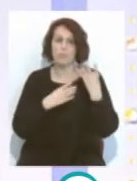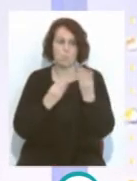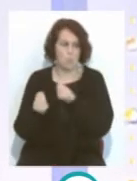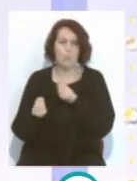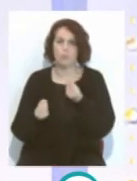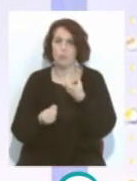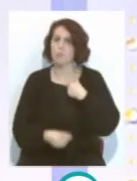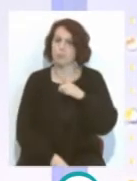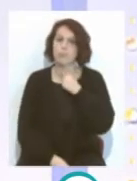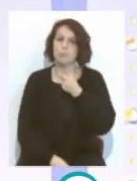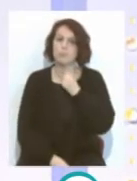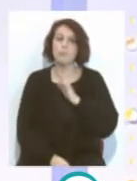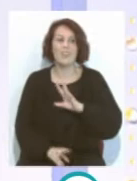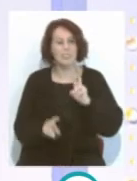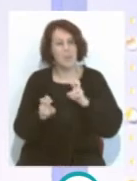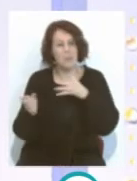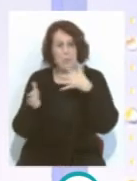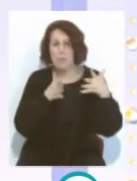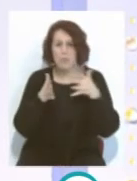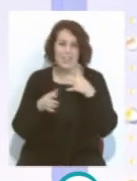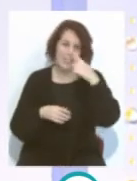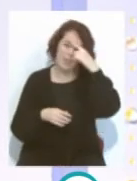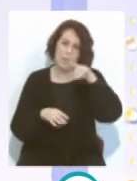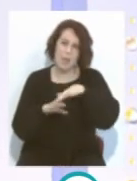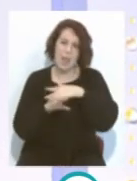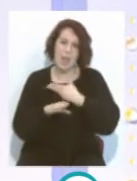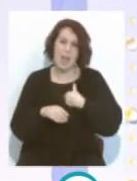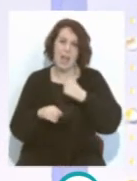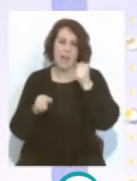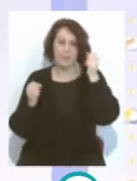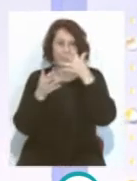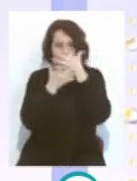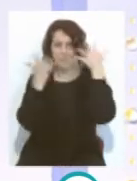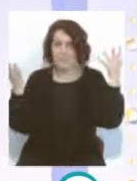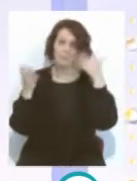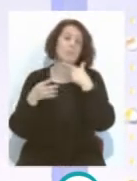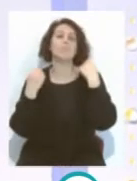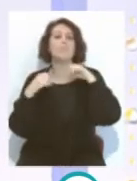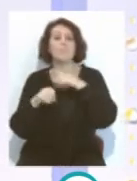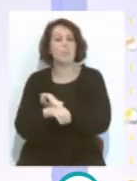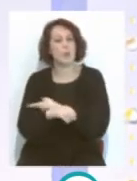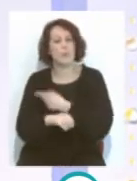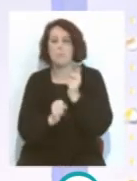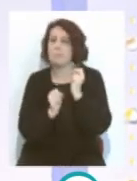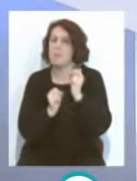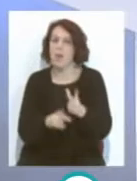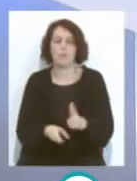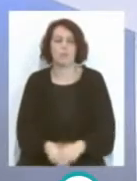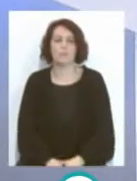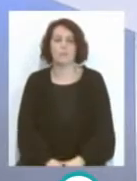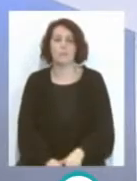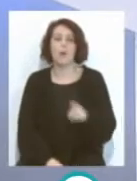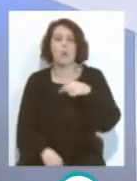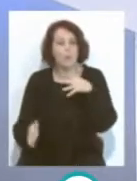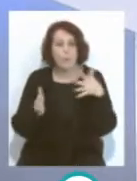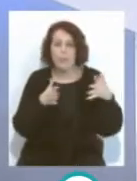les gusta, pero el tema del viento ya sabes que para la práctica deportiva al aire libre es el peor elemento que podemos encontrar. Hoy había